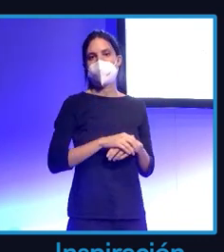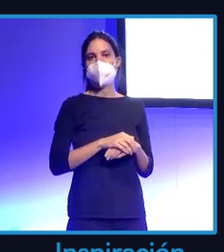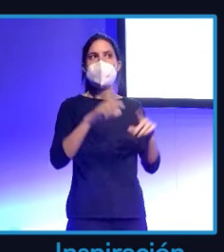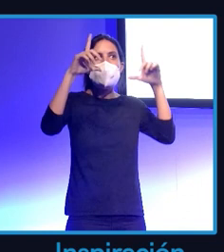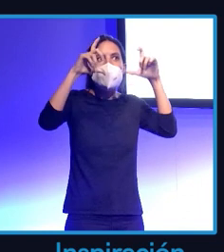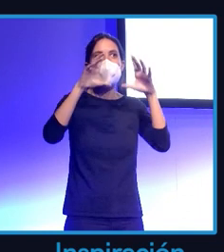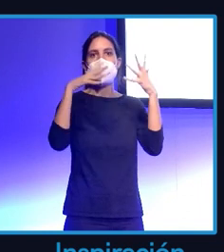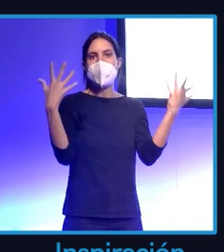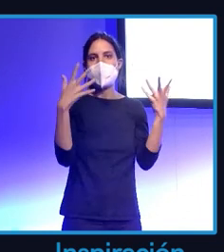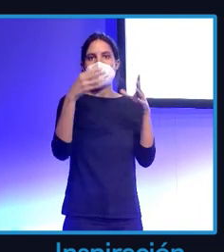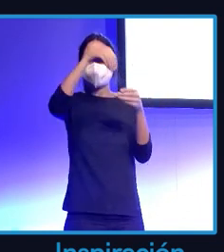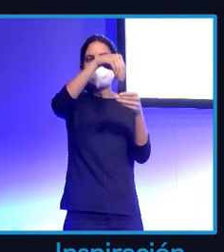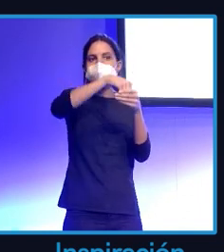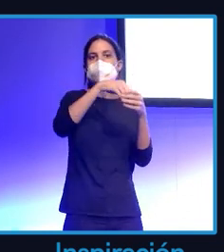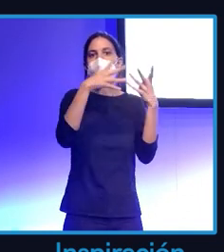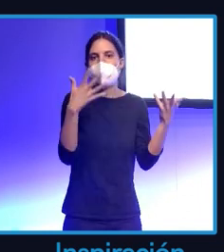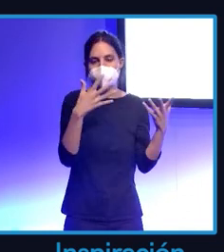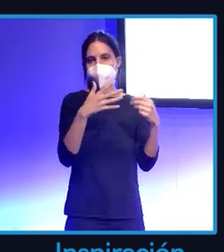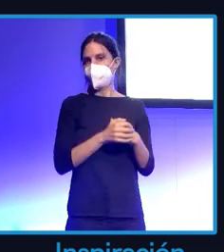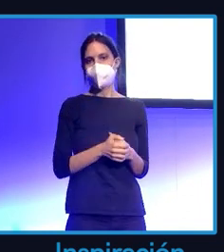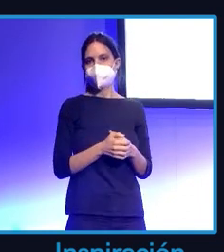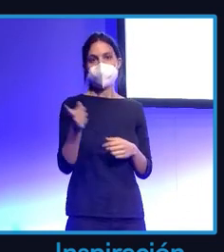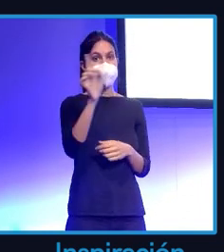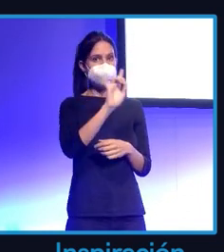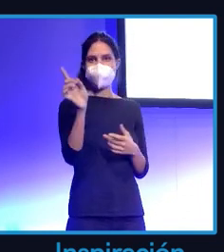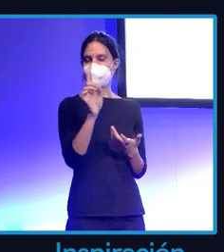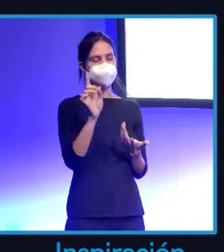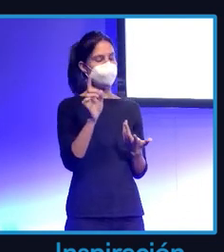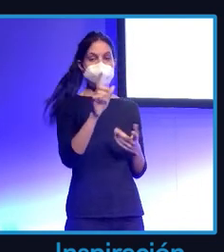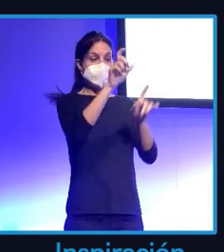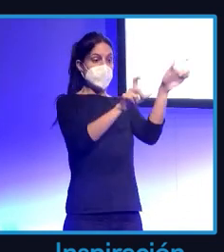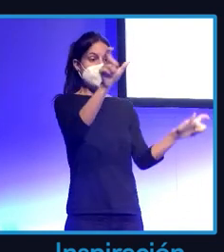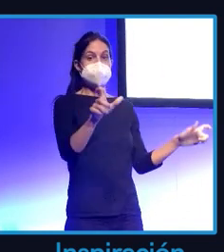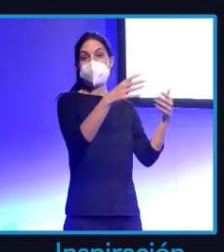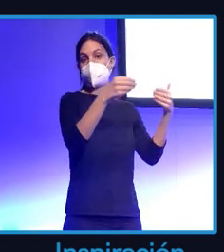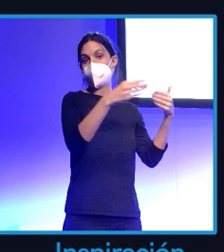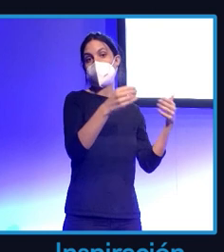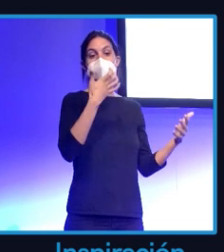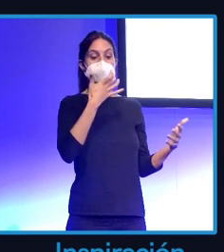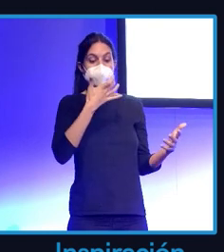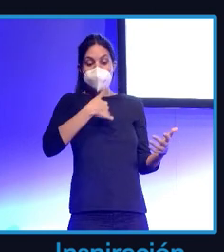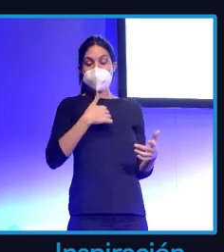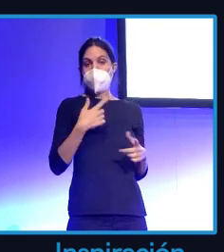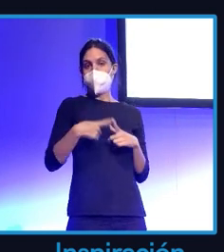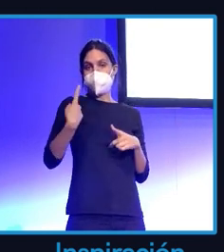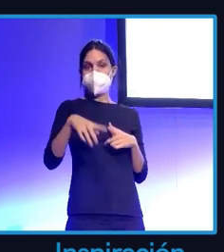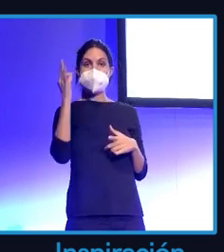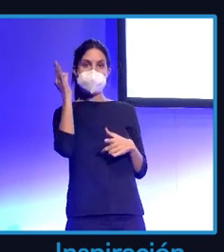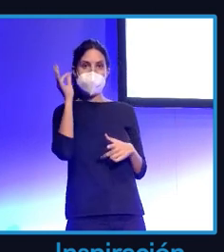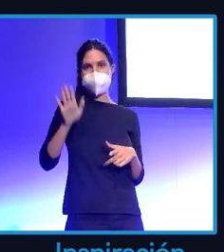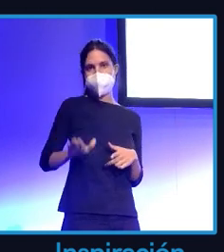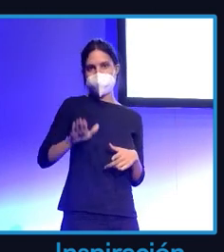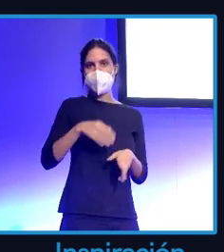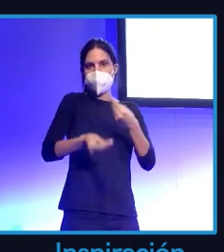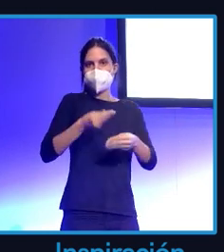O sea, el contenido que generan los usuarios de manera natural, yo que pongo a mi prima pequeña siendo el tonto en Instagram, tiene un 30